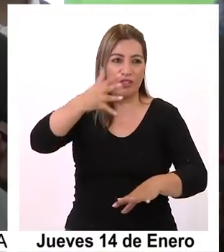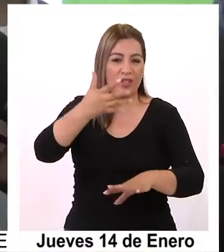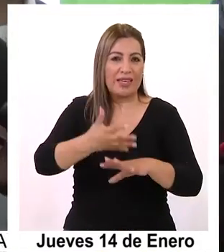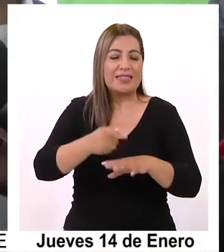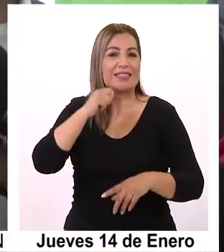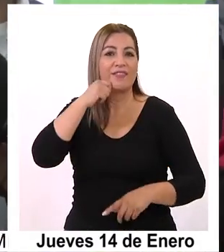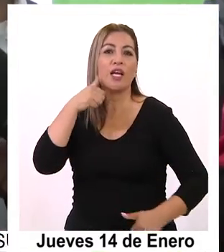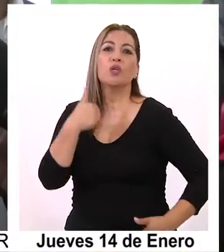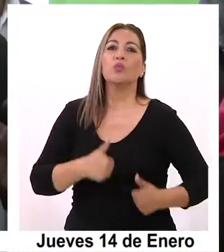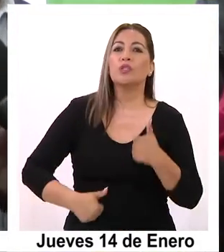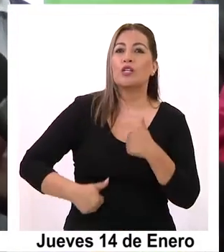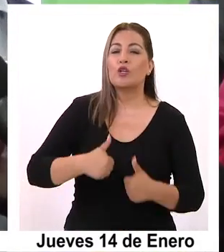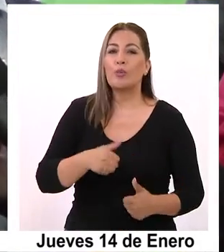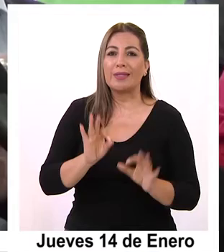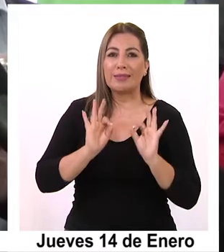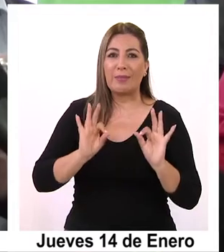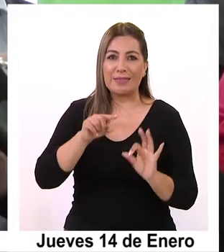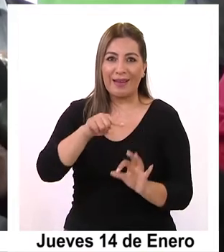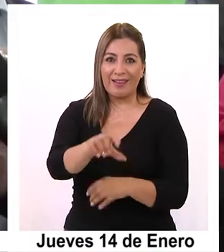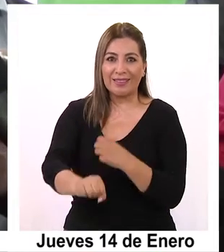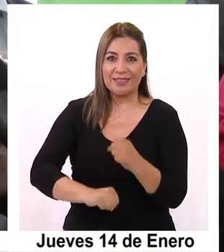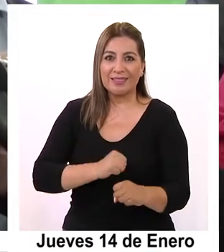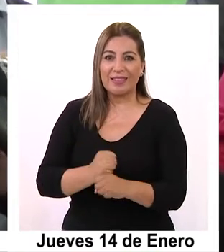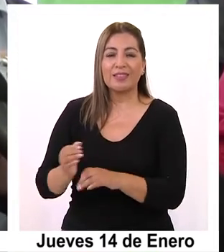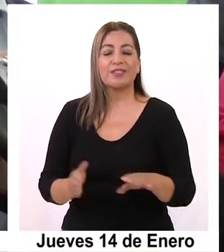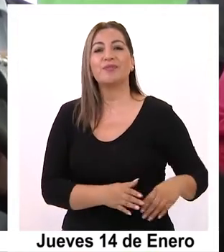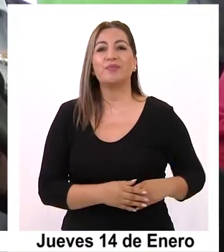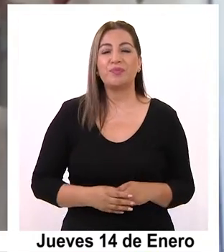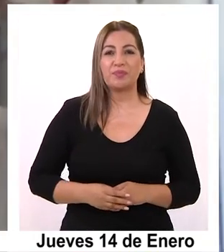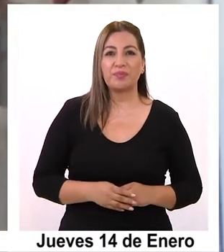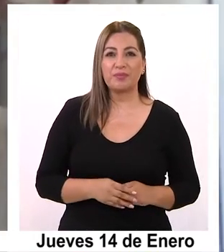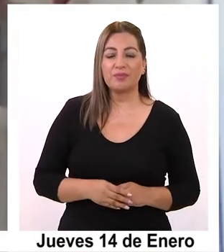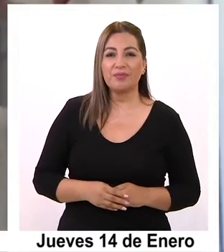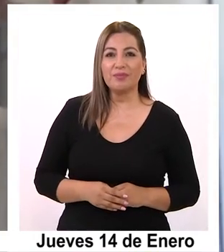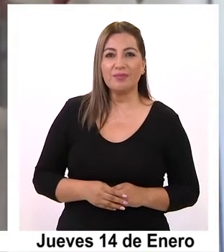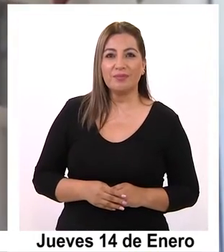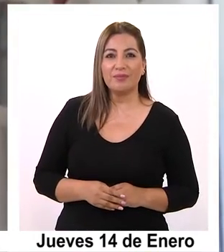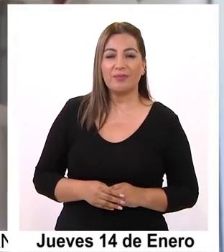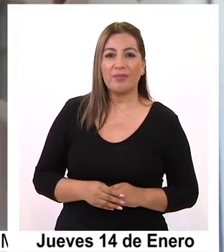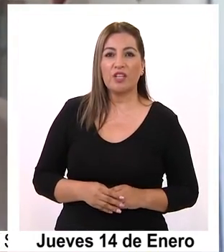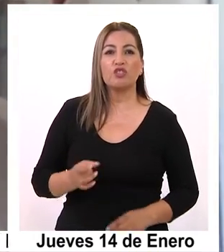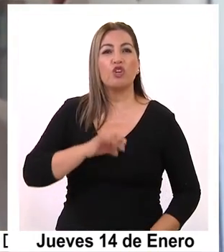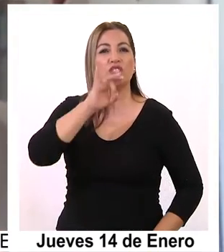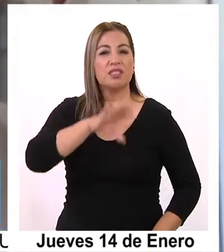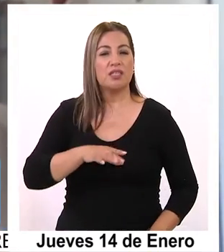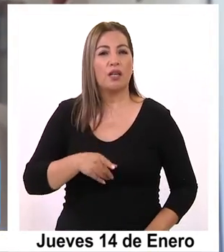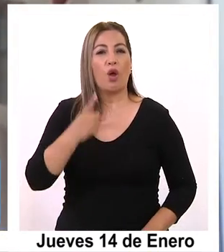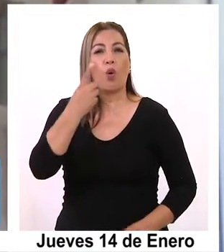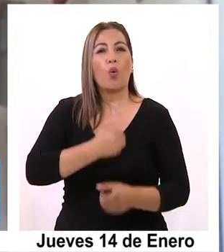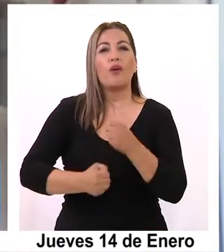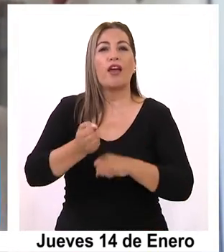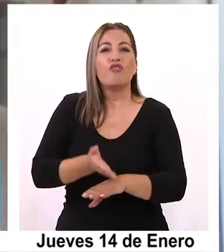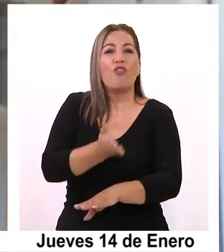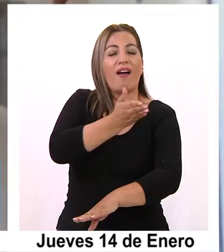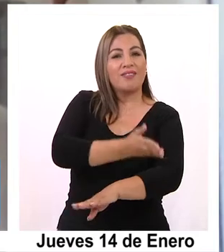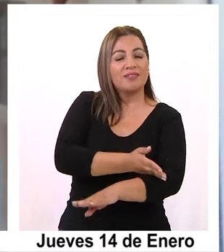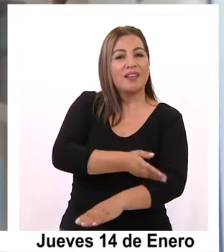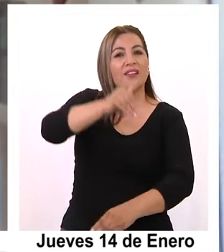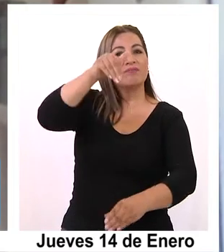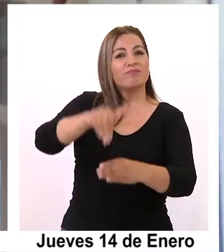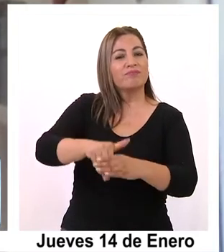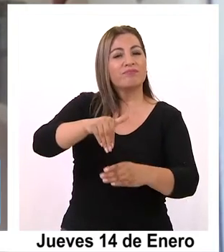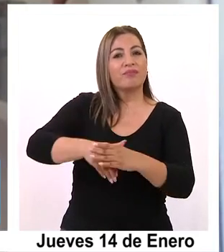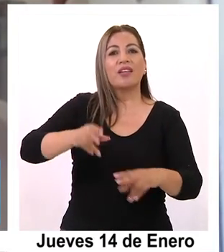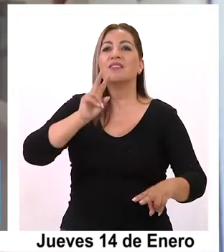competencia muy singular este año. Creo que en Chile siempre, un año antes de la elección presidencial, se produce